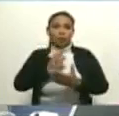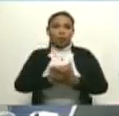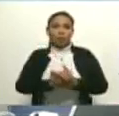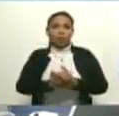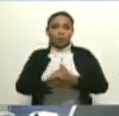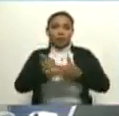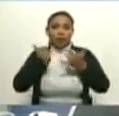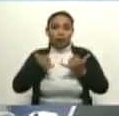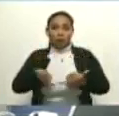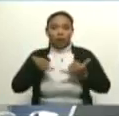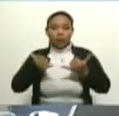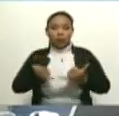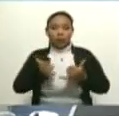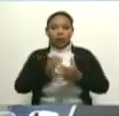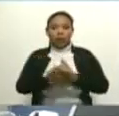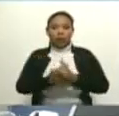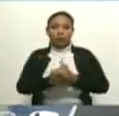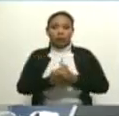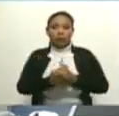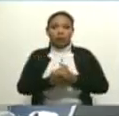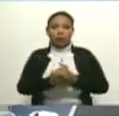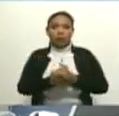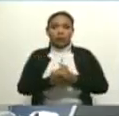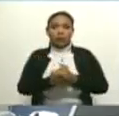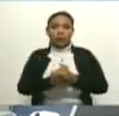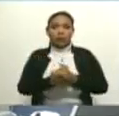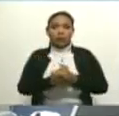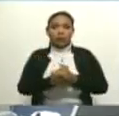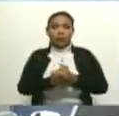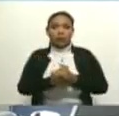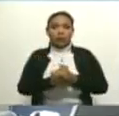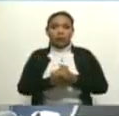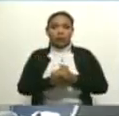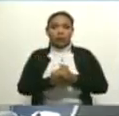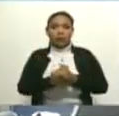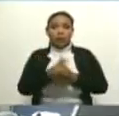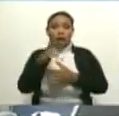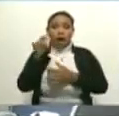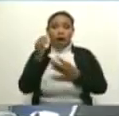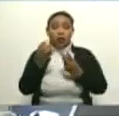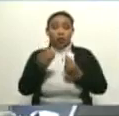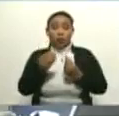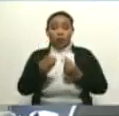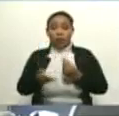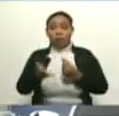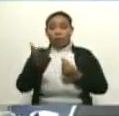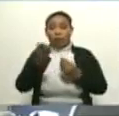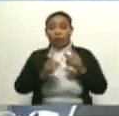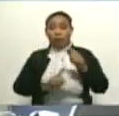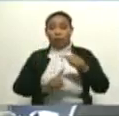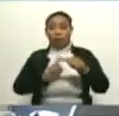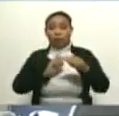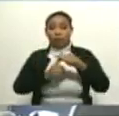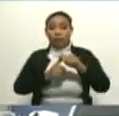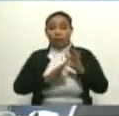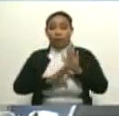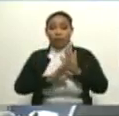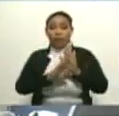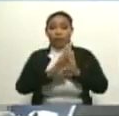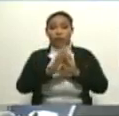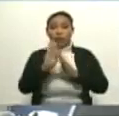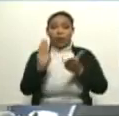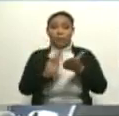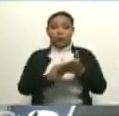recientemente llegó a un número increíble de marcapasos instalados,